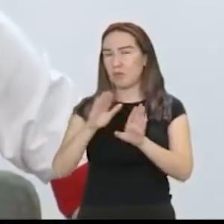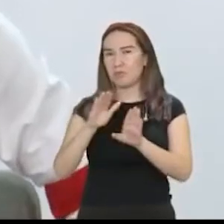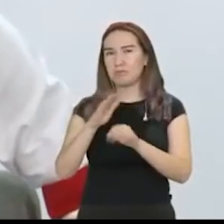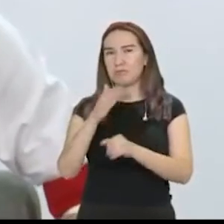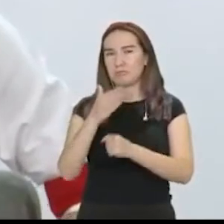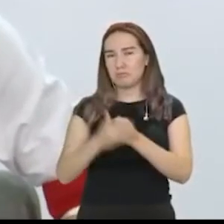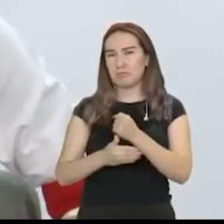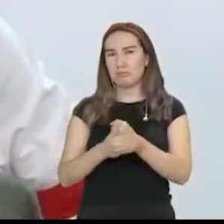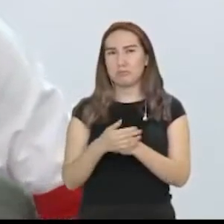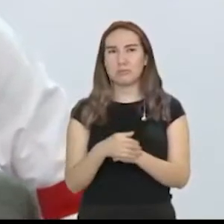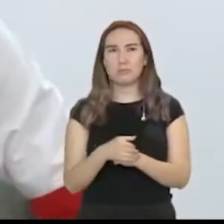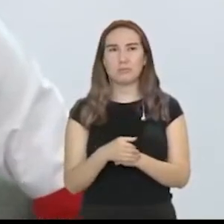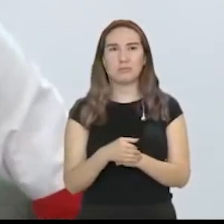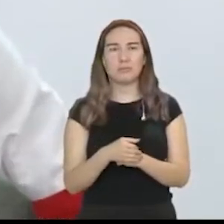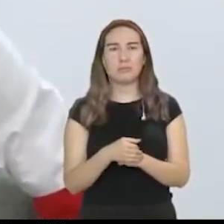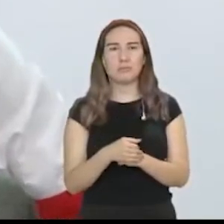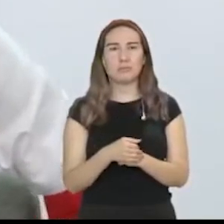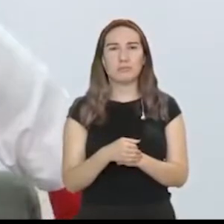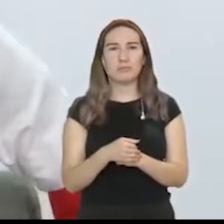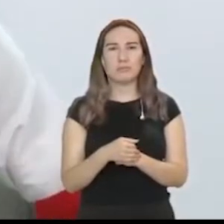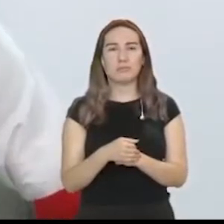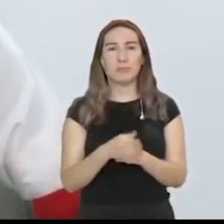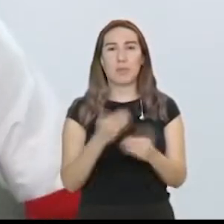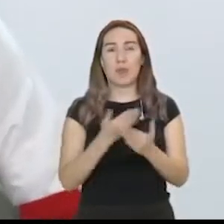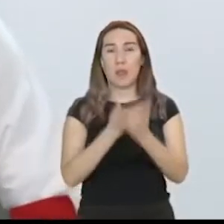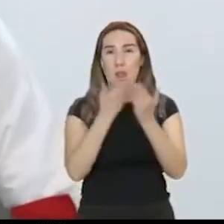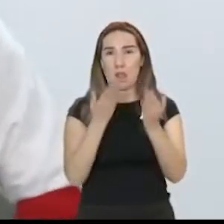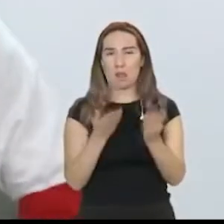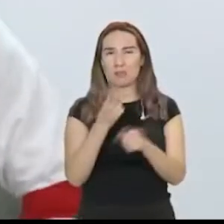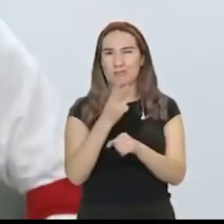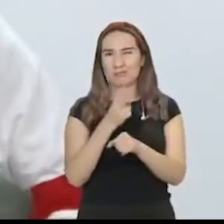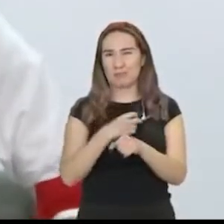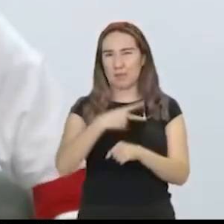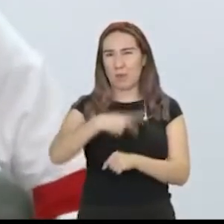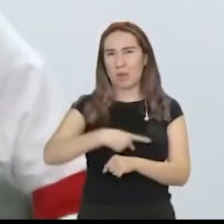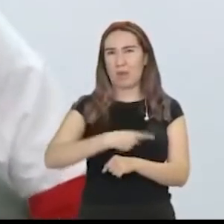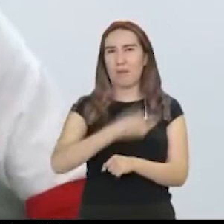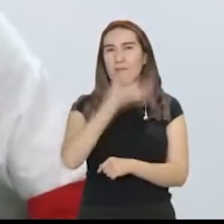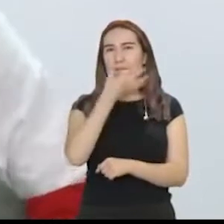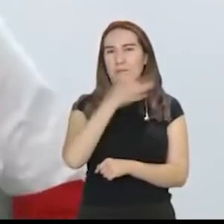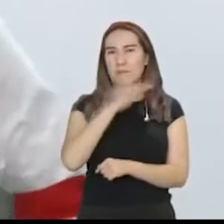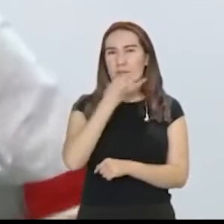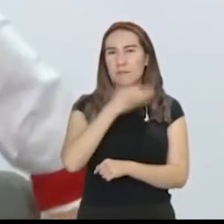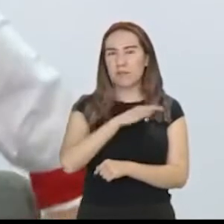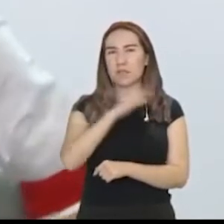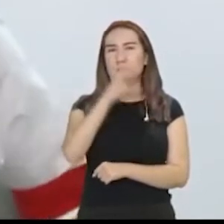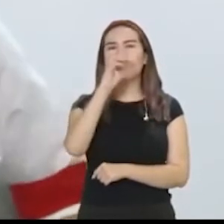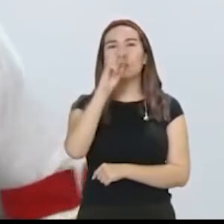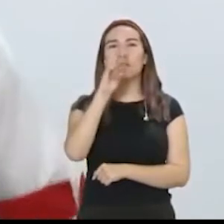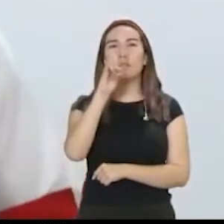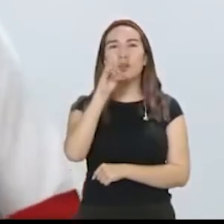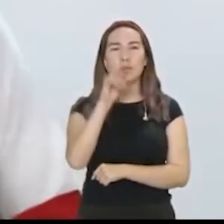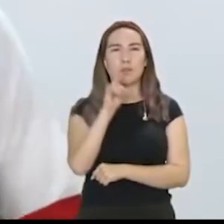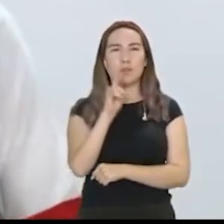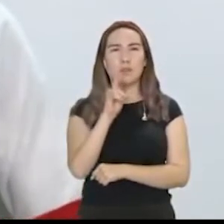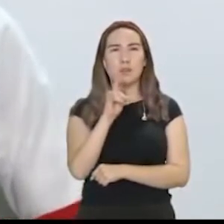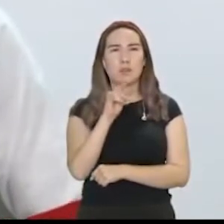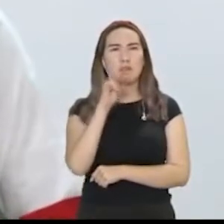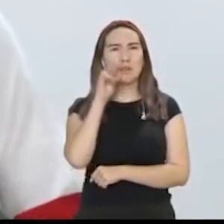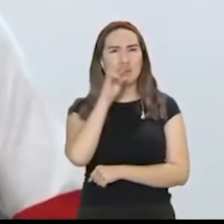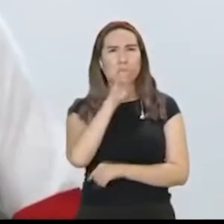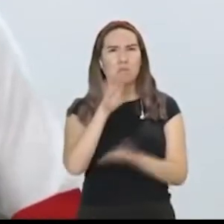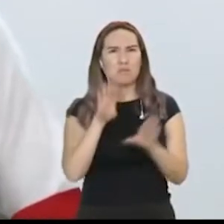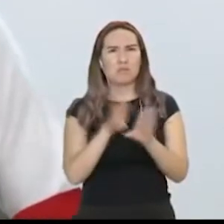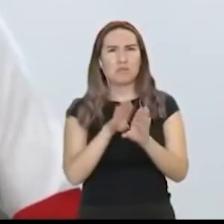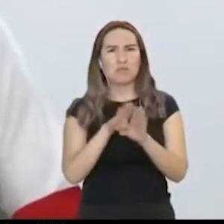Y en relación de las fiestas COVID, escuchamos la noticia a nivel nacional, también se está